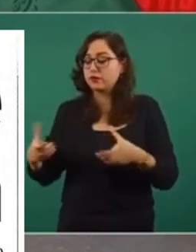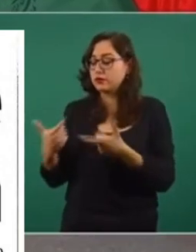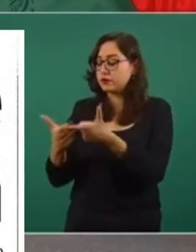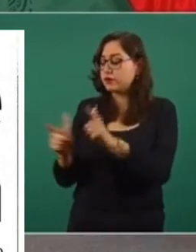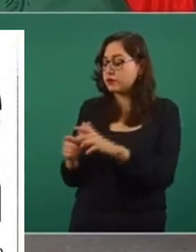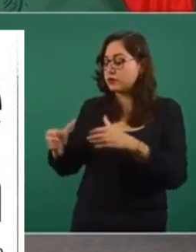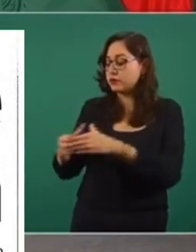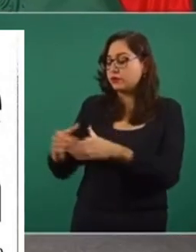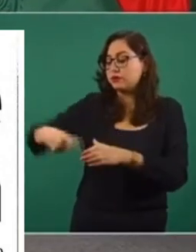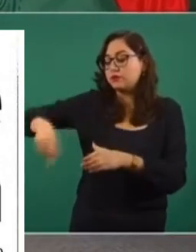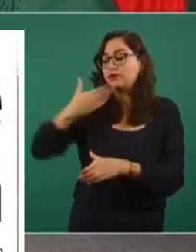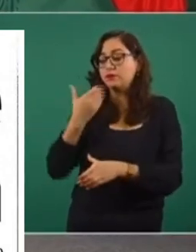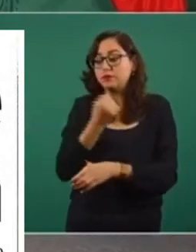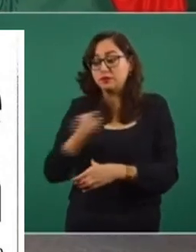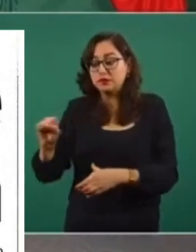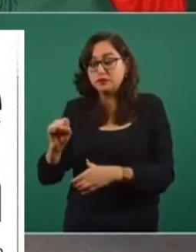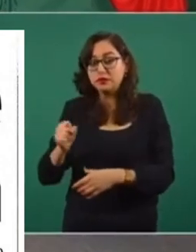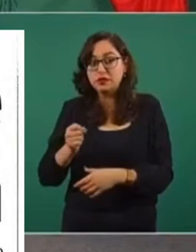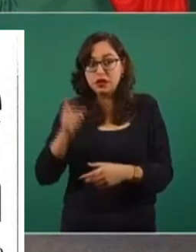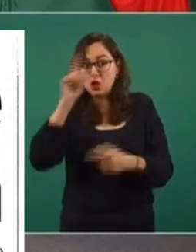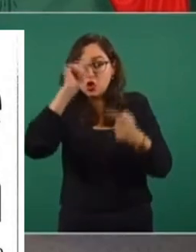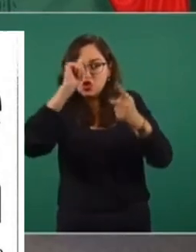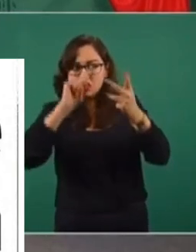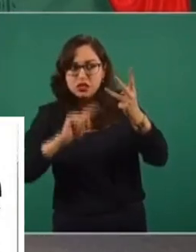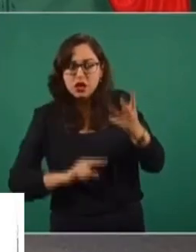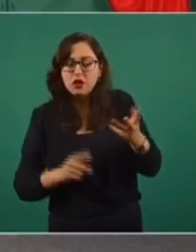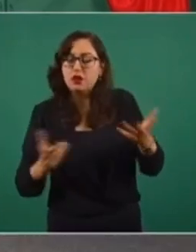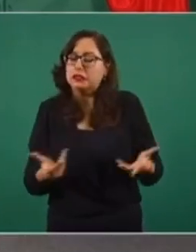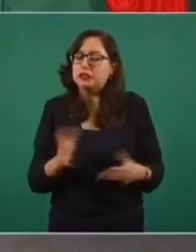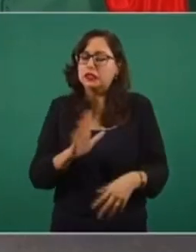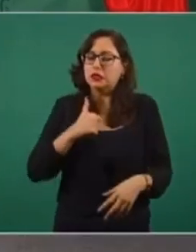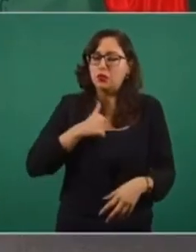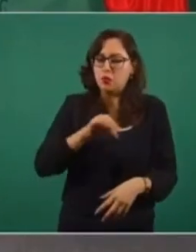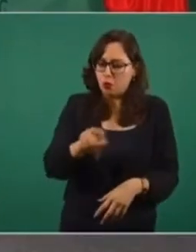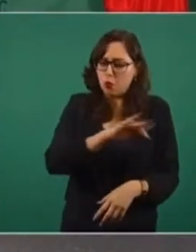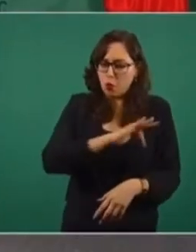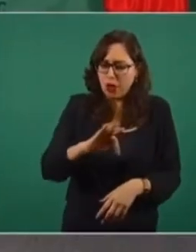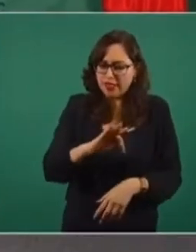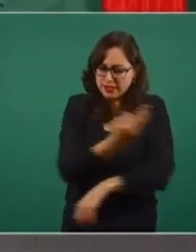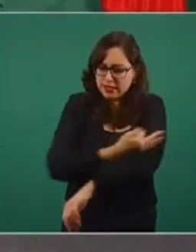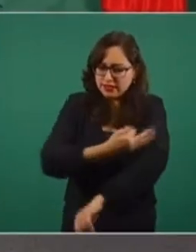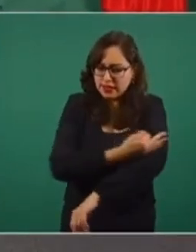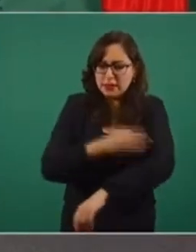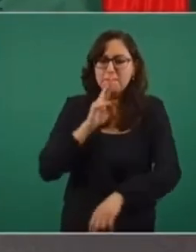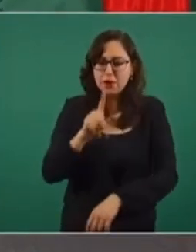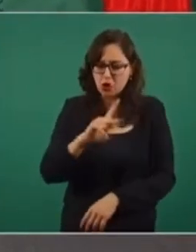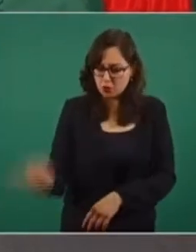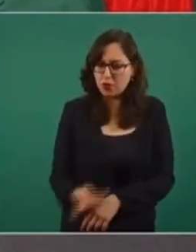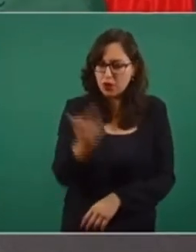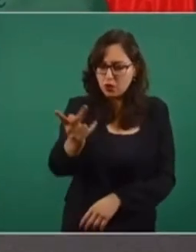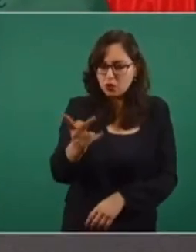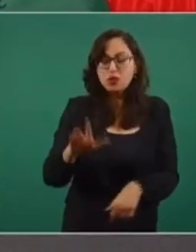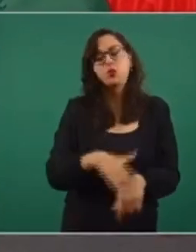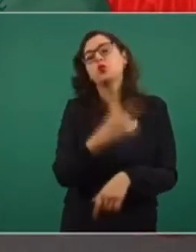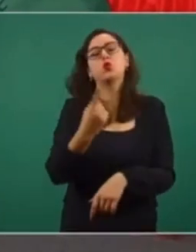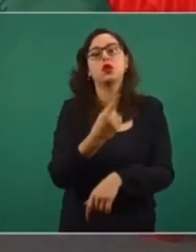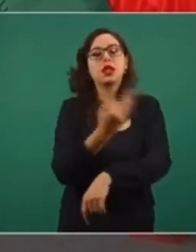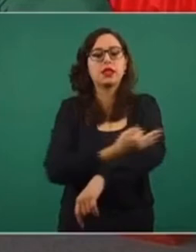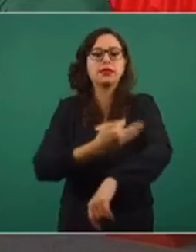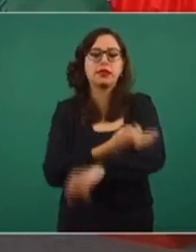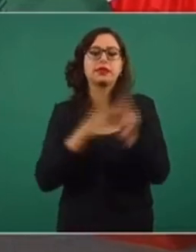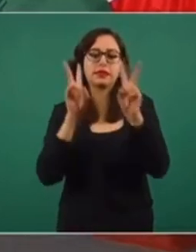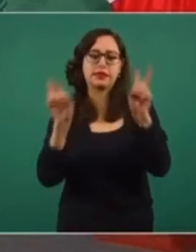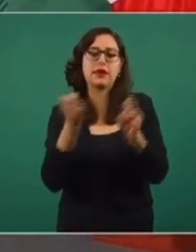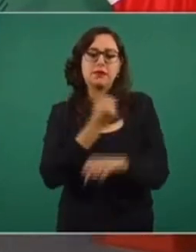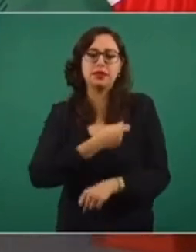pues a mí me gustaría que esa pregunta fuera a la tarde, porque en la tarde también rendimos cuentas y